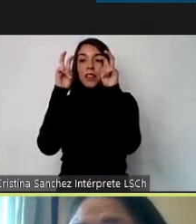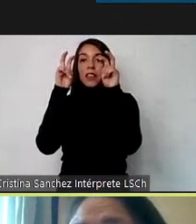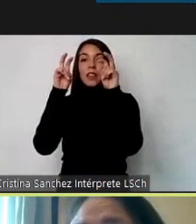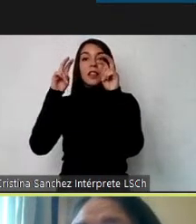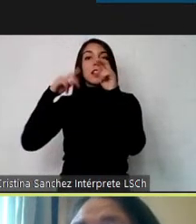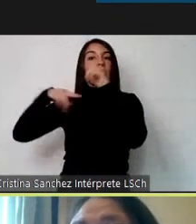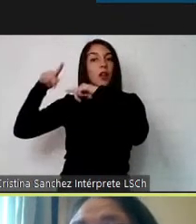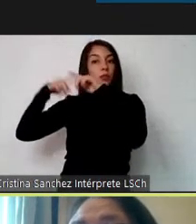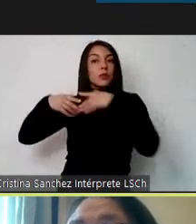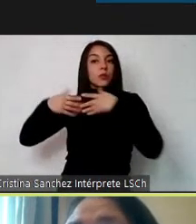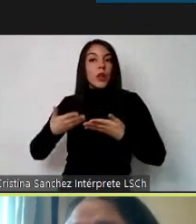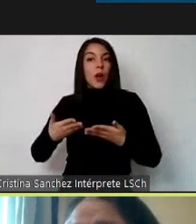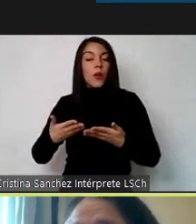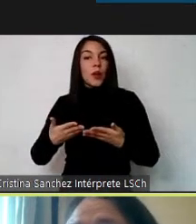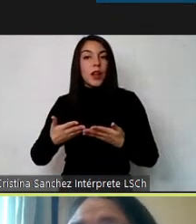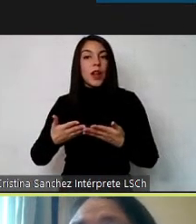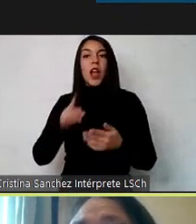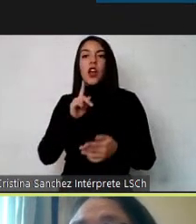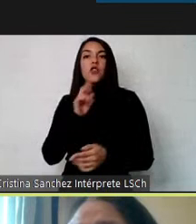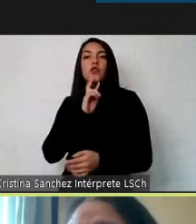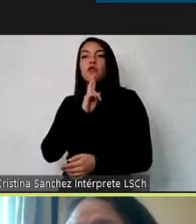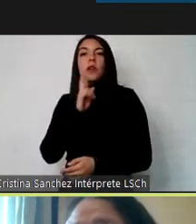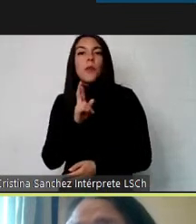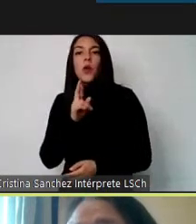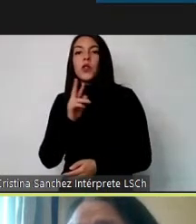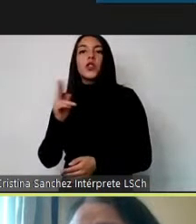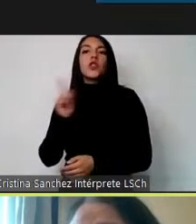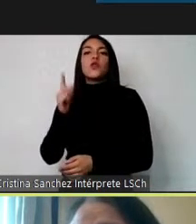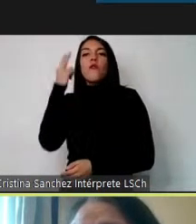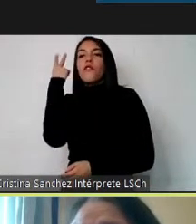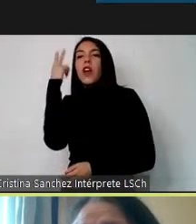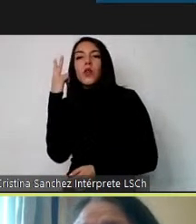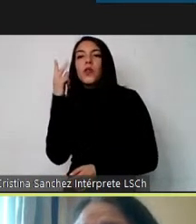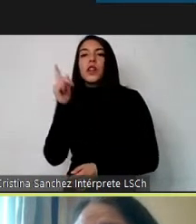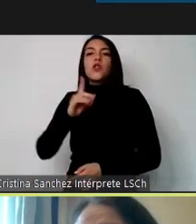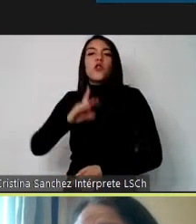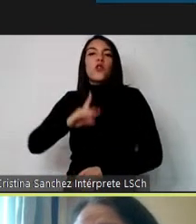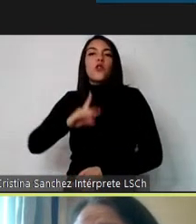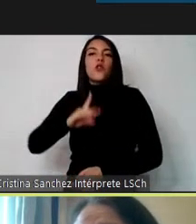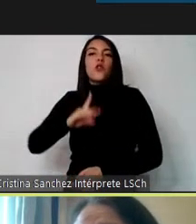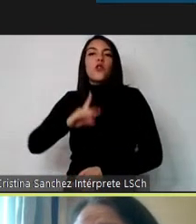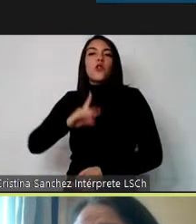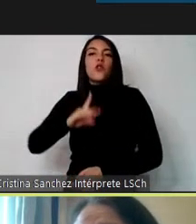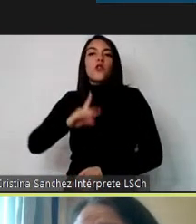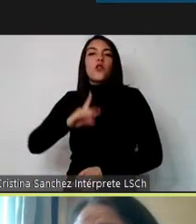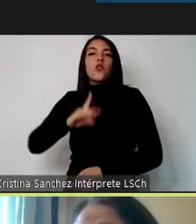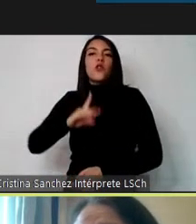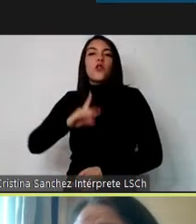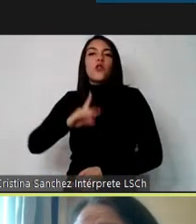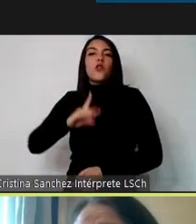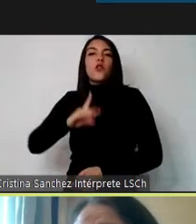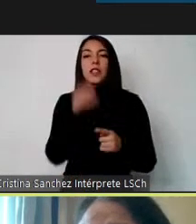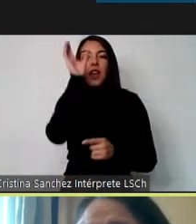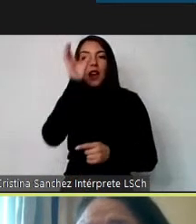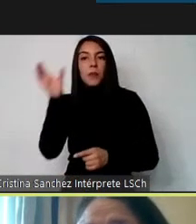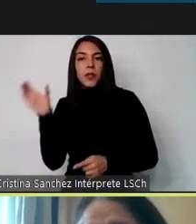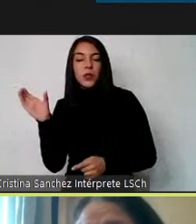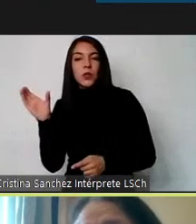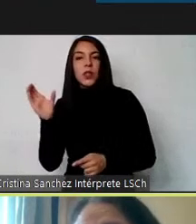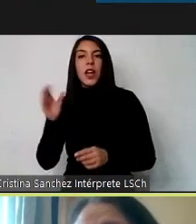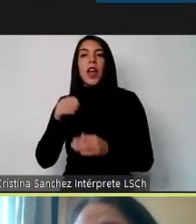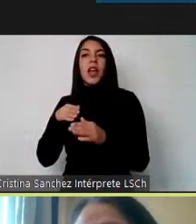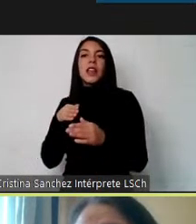responde, que no da cuenta, que no valora, que no dignifica la diversidad, y le impide el desarrollo